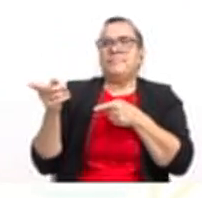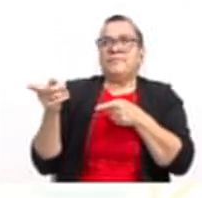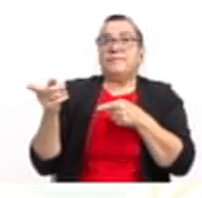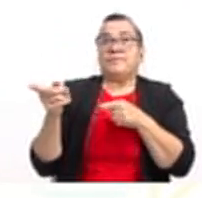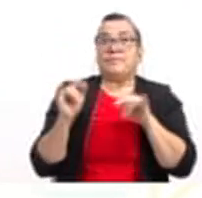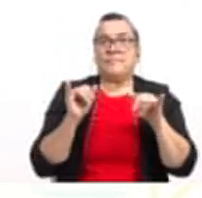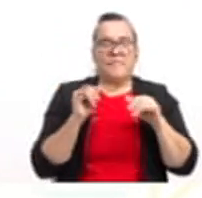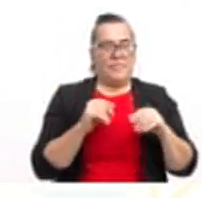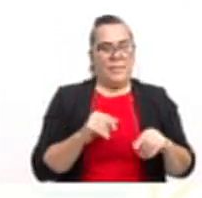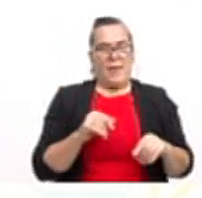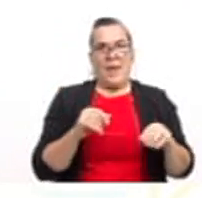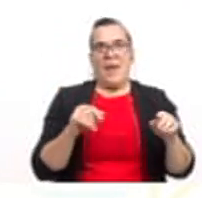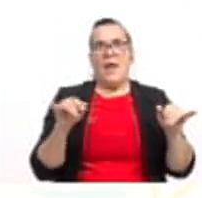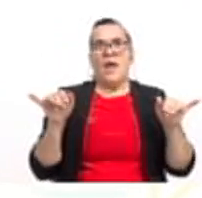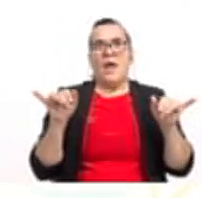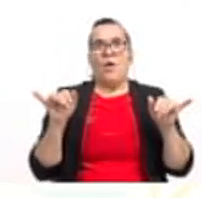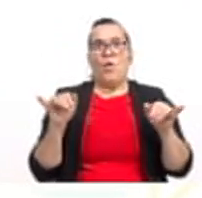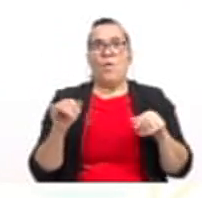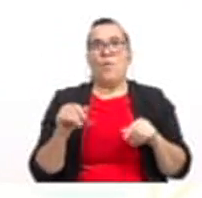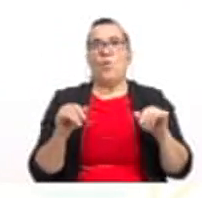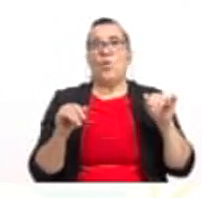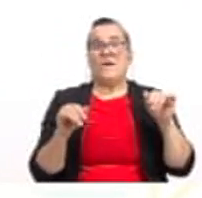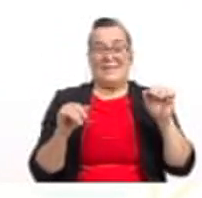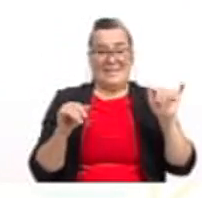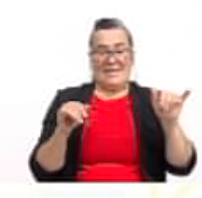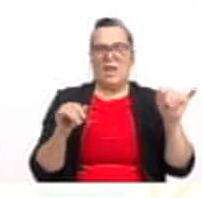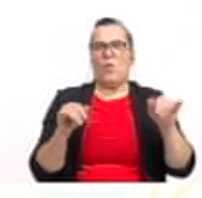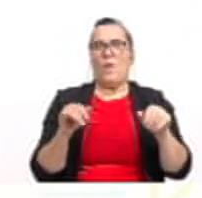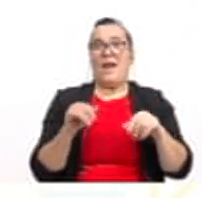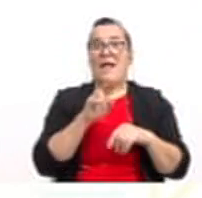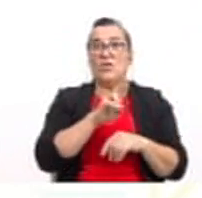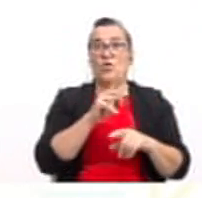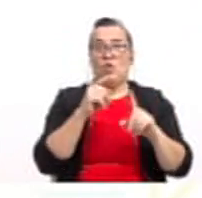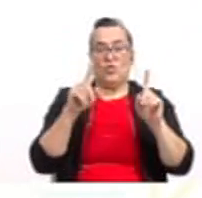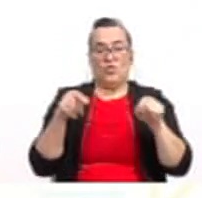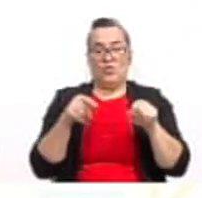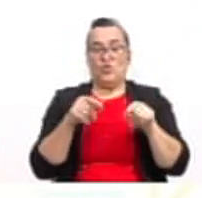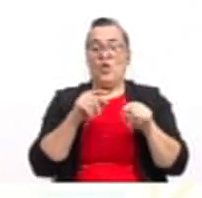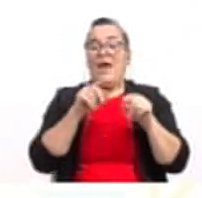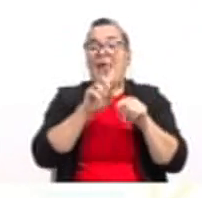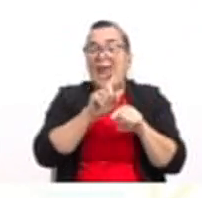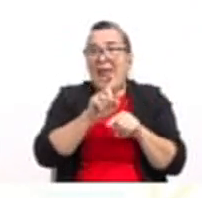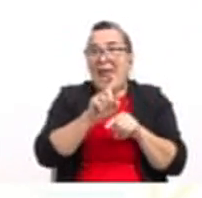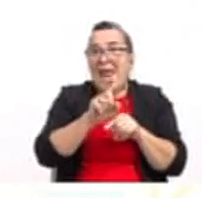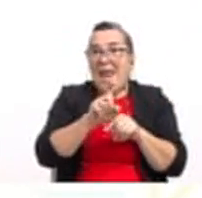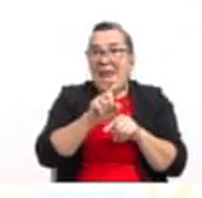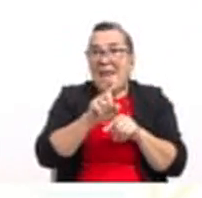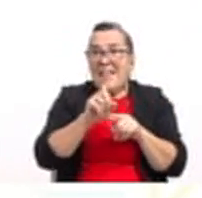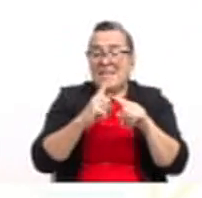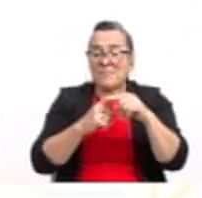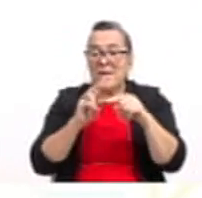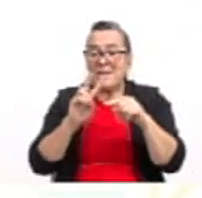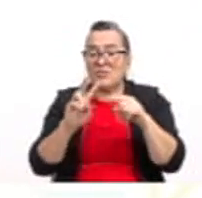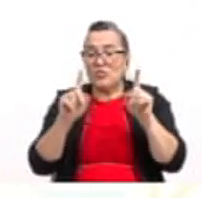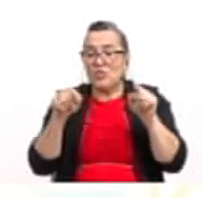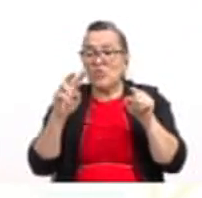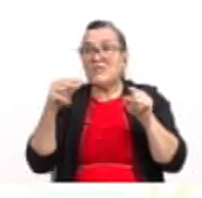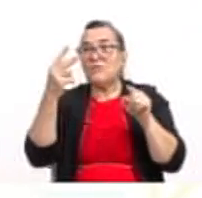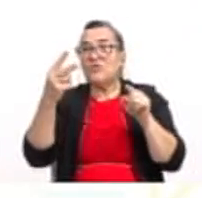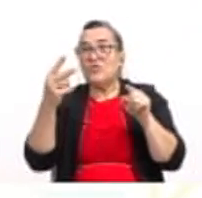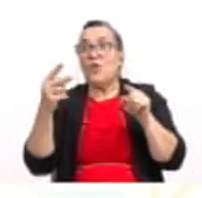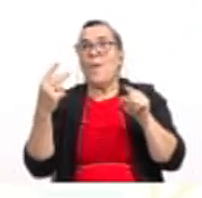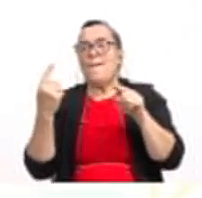suma de la siguiente forma. Y obtenemos que y es igual a 2 por el cuadrado de x más 2 más 3.